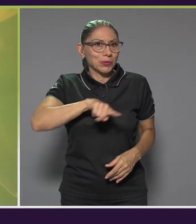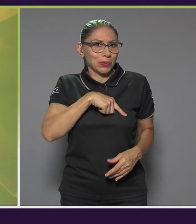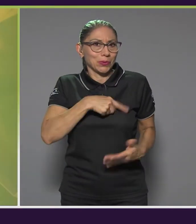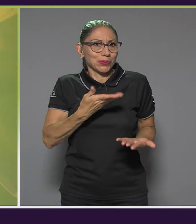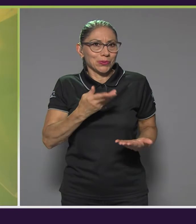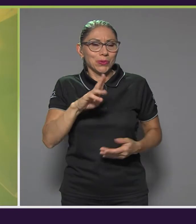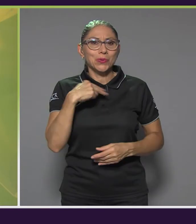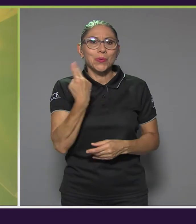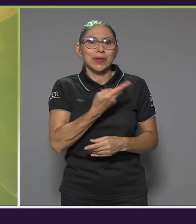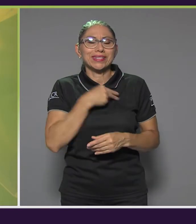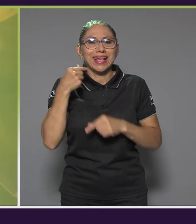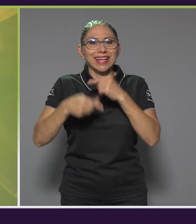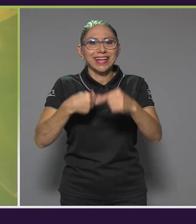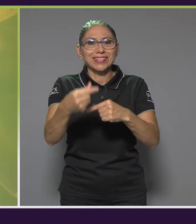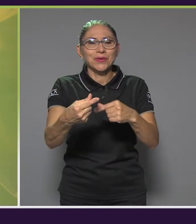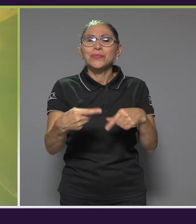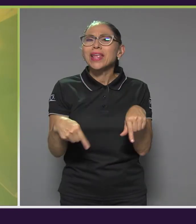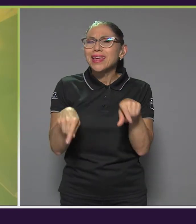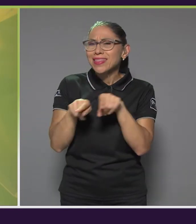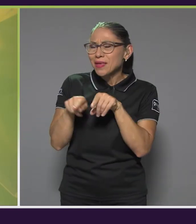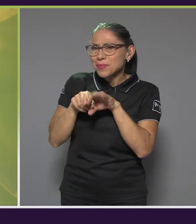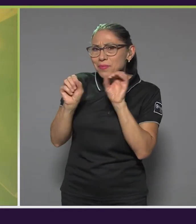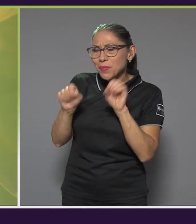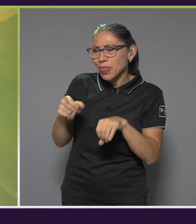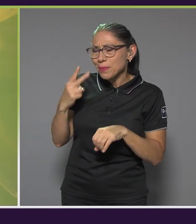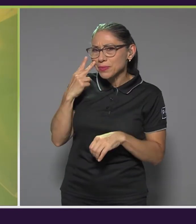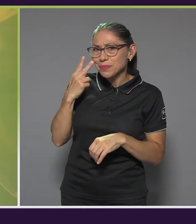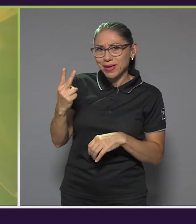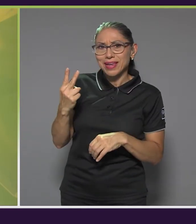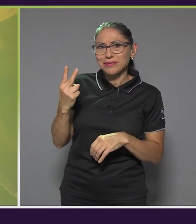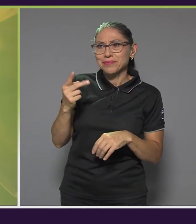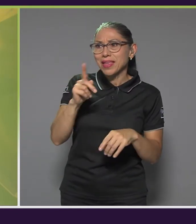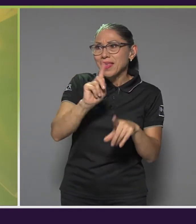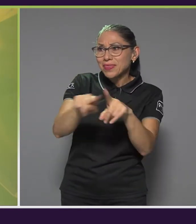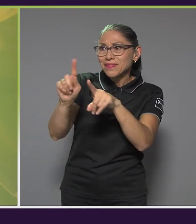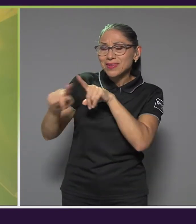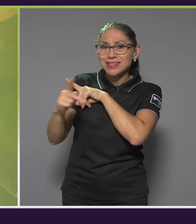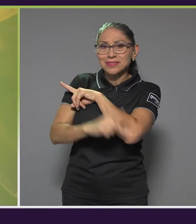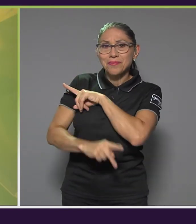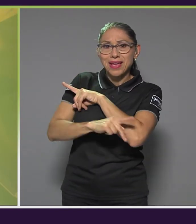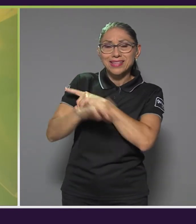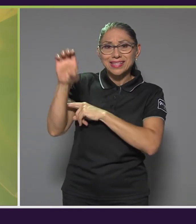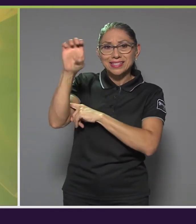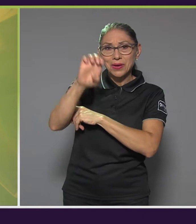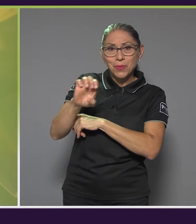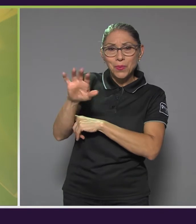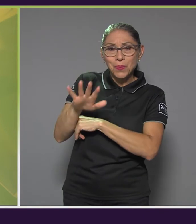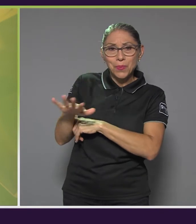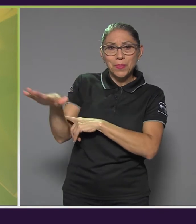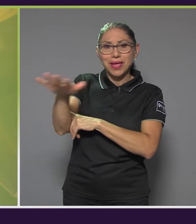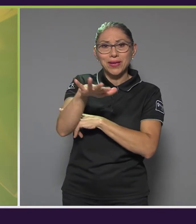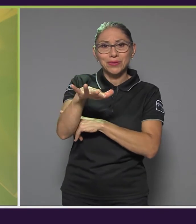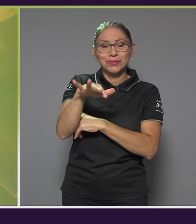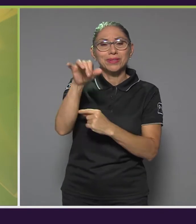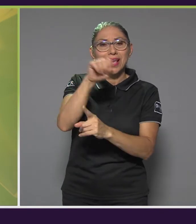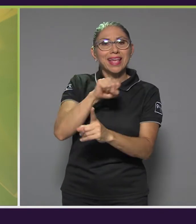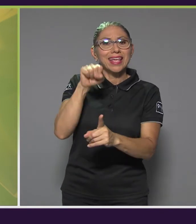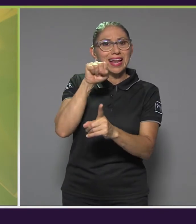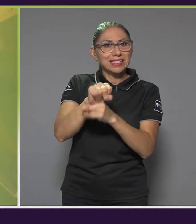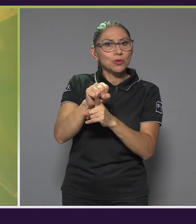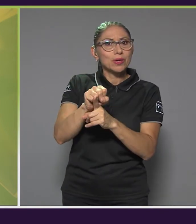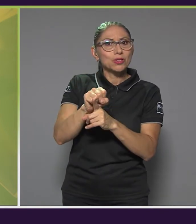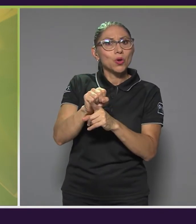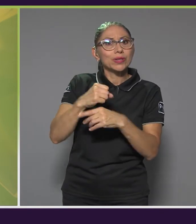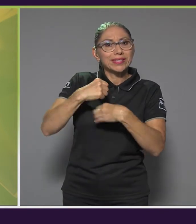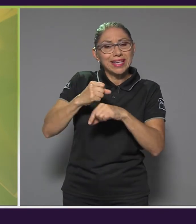de alguna manera también, Exagra, podemos ver la referencia de estos países europeos que como bien decía Andrea, la situación fue más